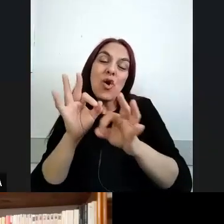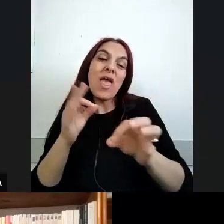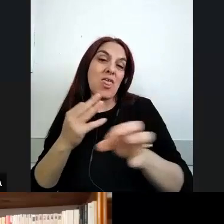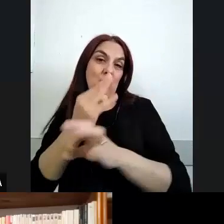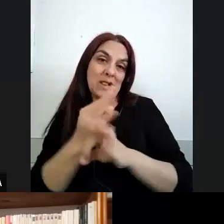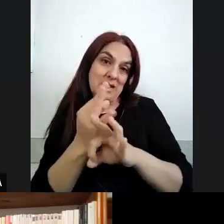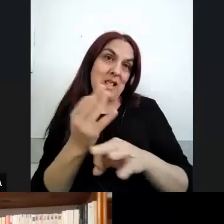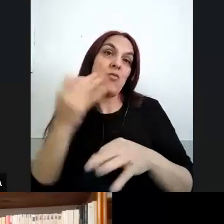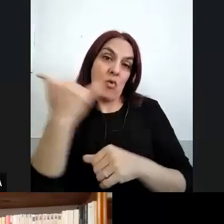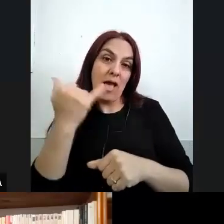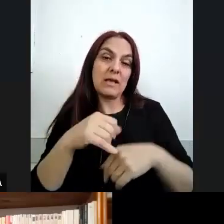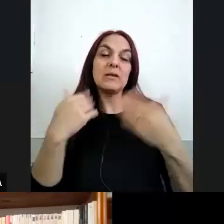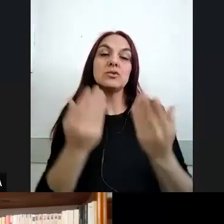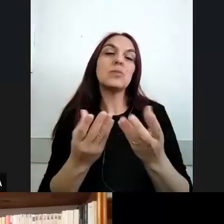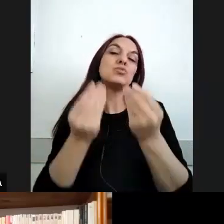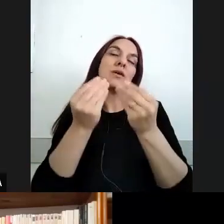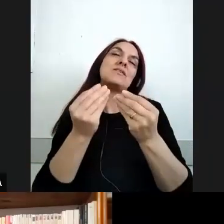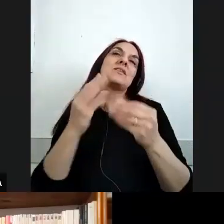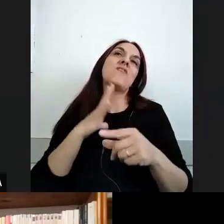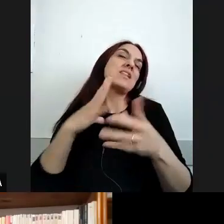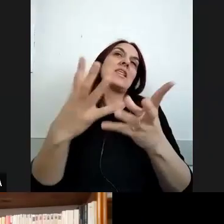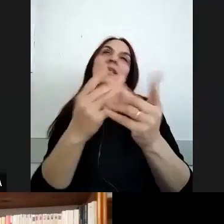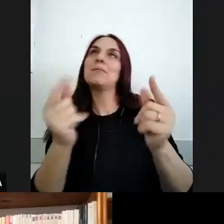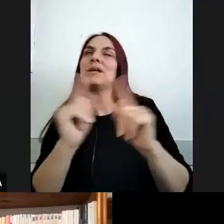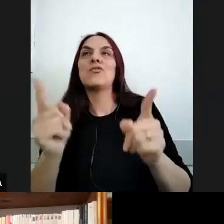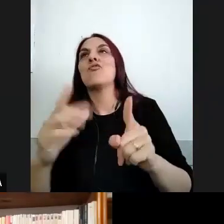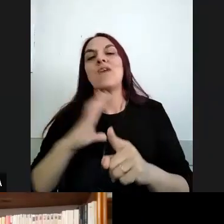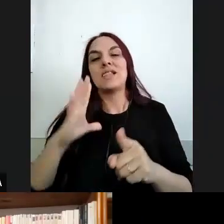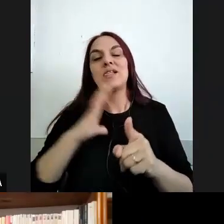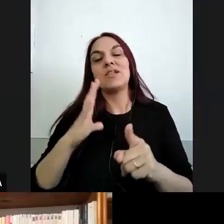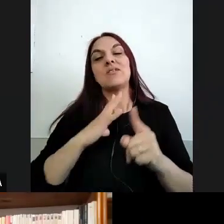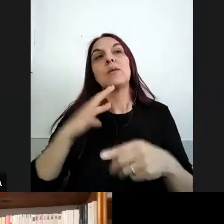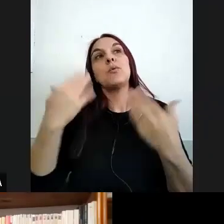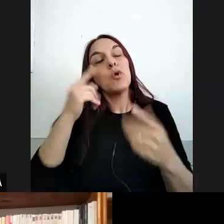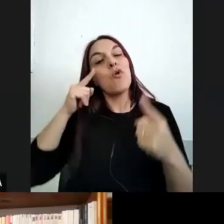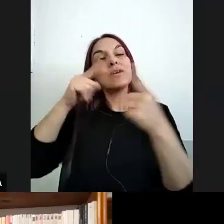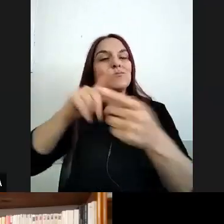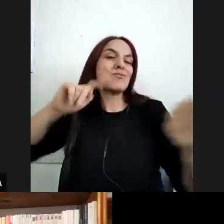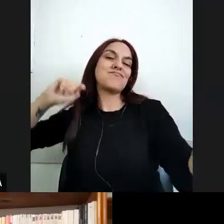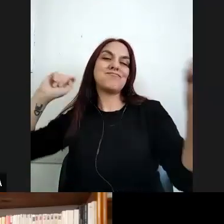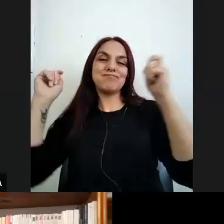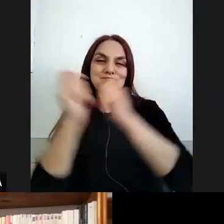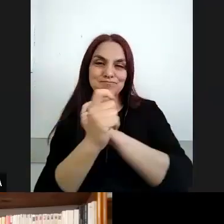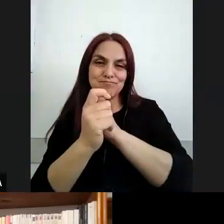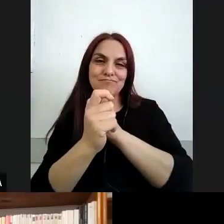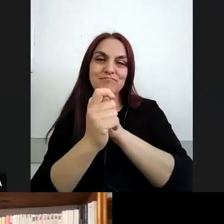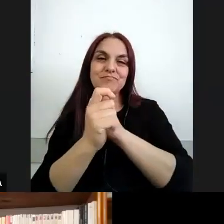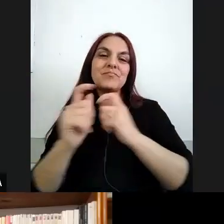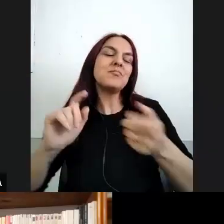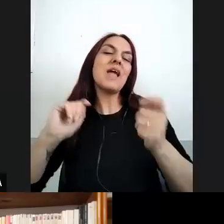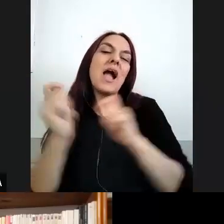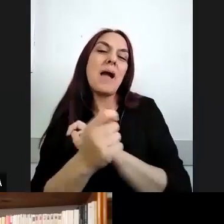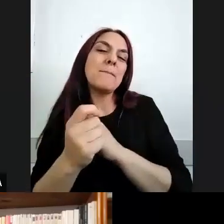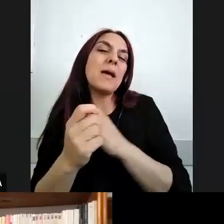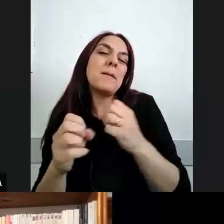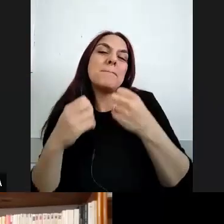veces digamos inconcluso pero orientado a la transformación tendiente a ampliar los marcos epistemológicos ampliar los marcos